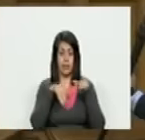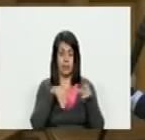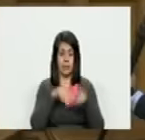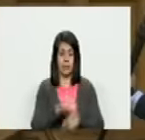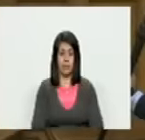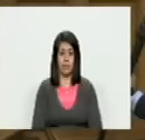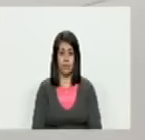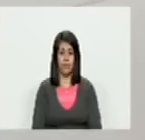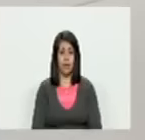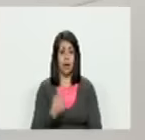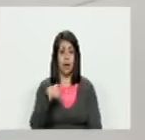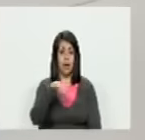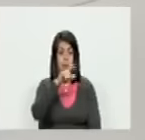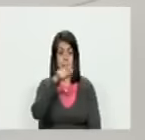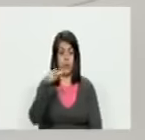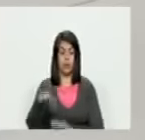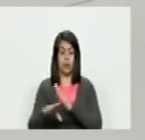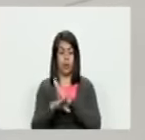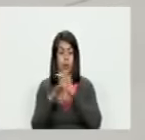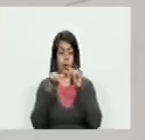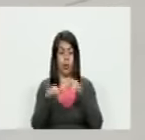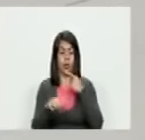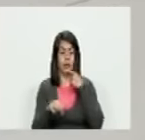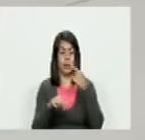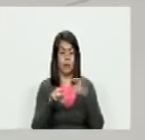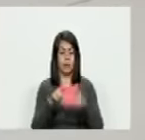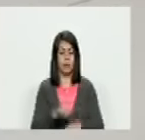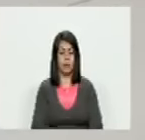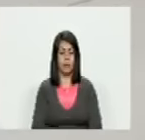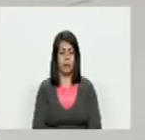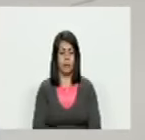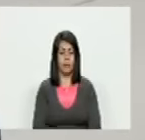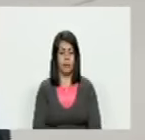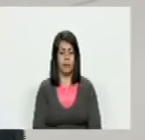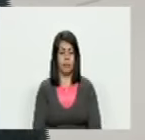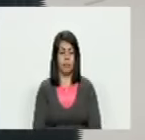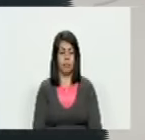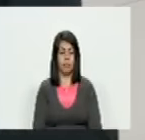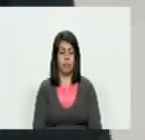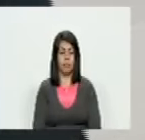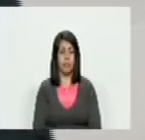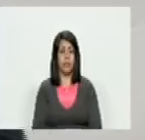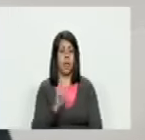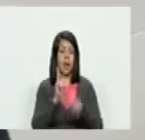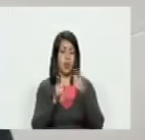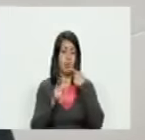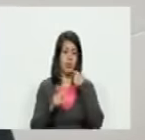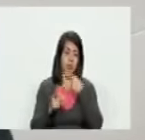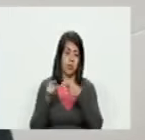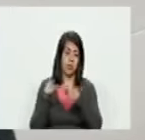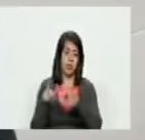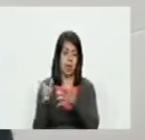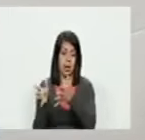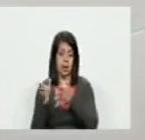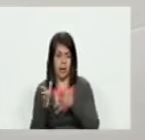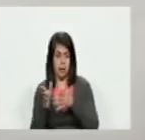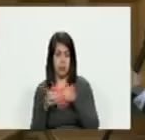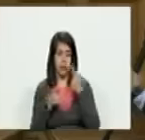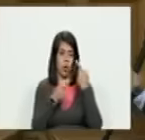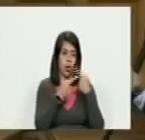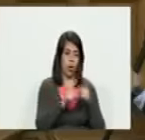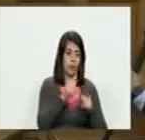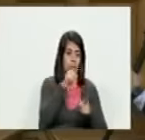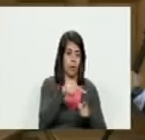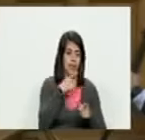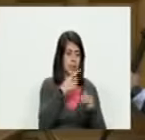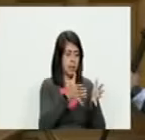hay gente todavía hoy que dice bueno es que unos dicen que ganaron y los